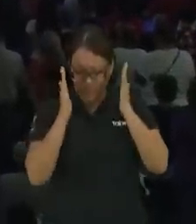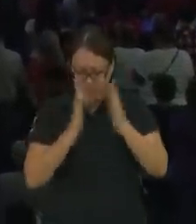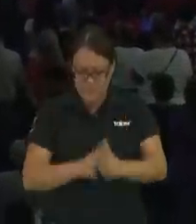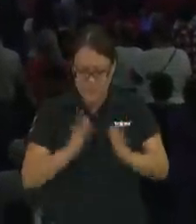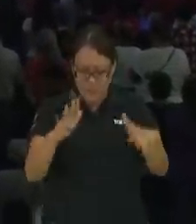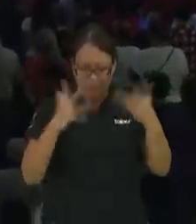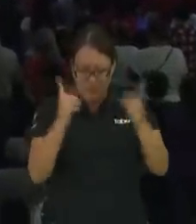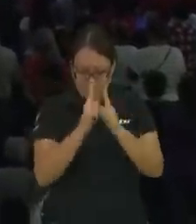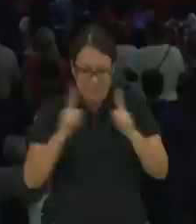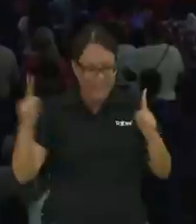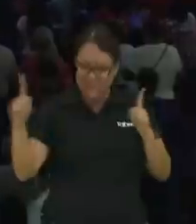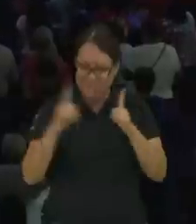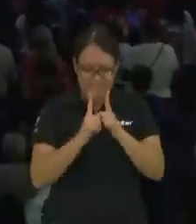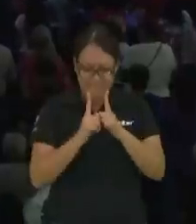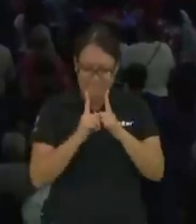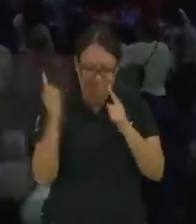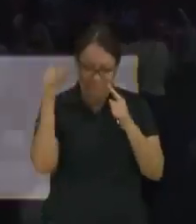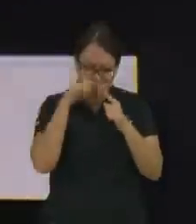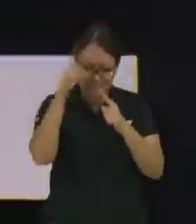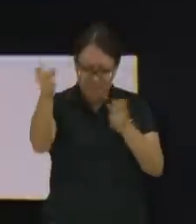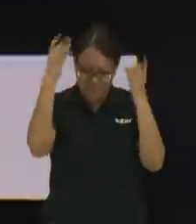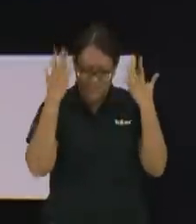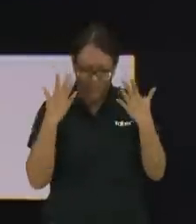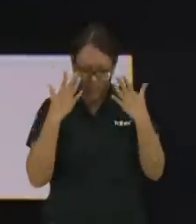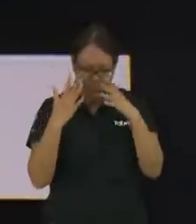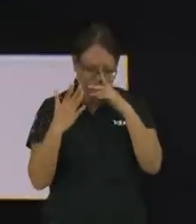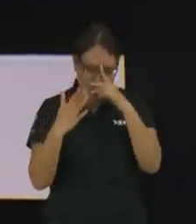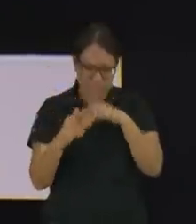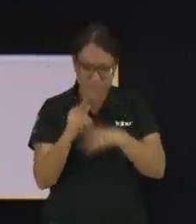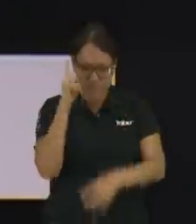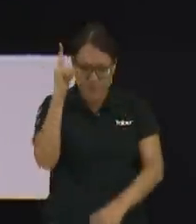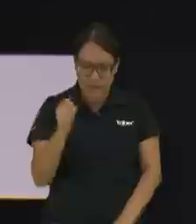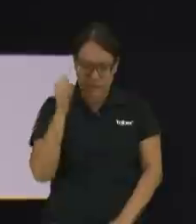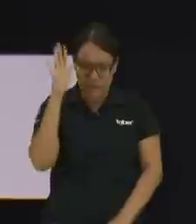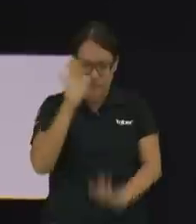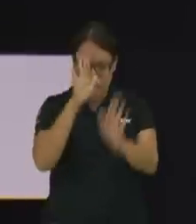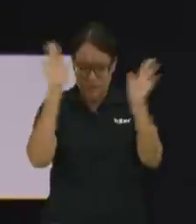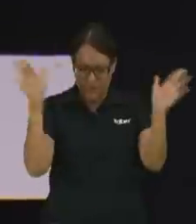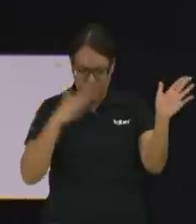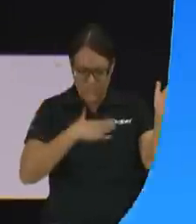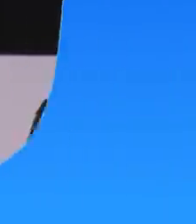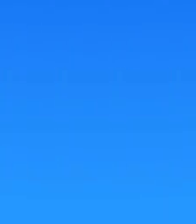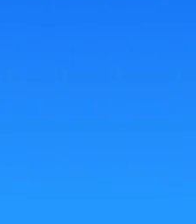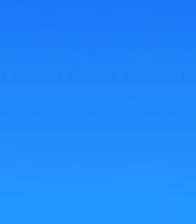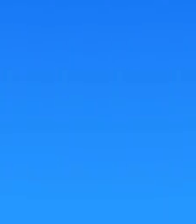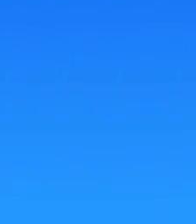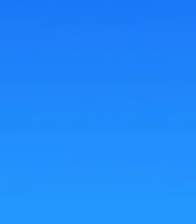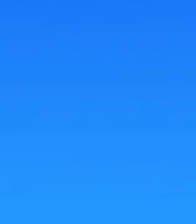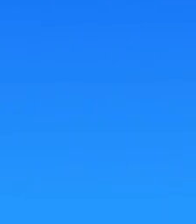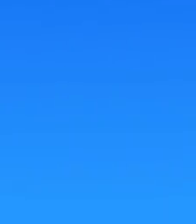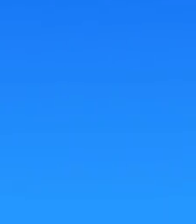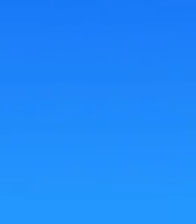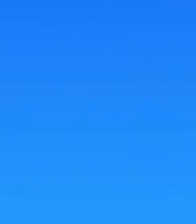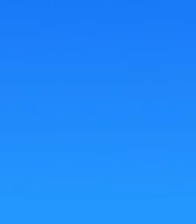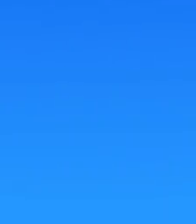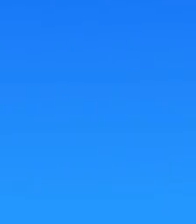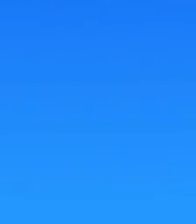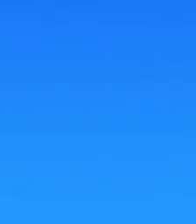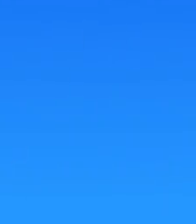Porque no te dejaremos Hasta que nos bendigas En Cristo Jesús en la iglesia dice Amén ¡Den ese aplauso al Señor!